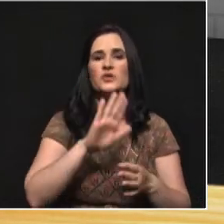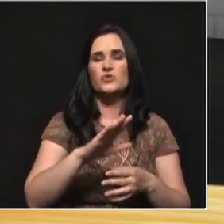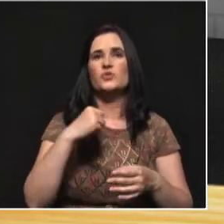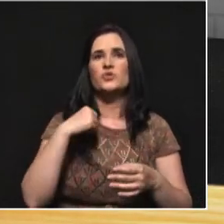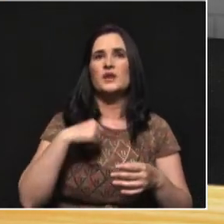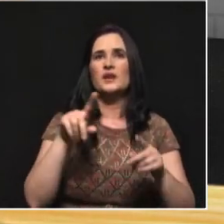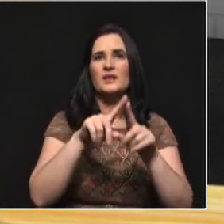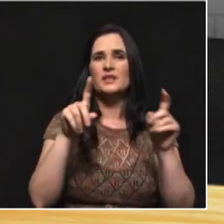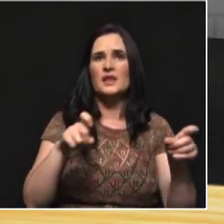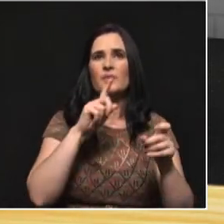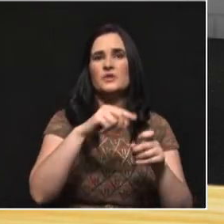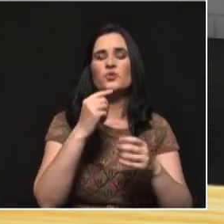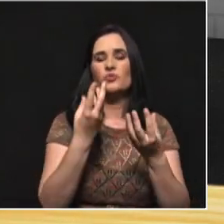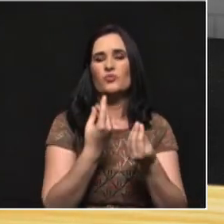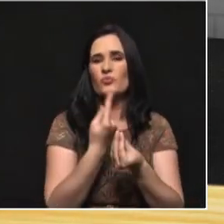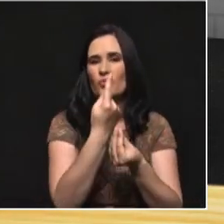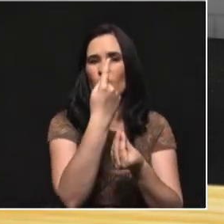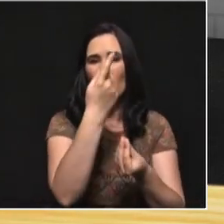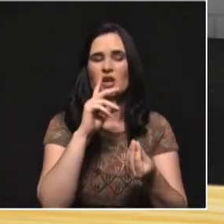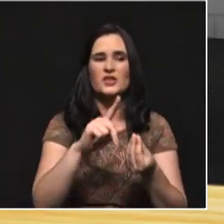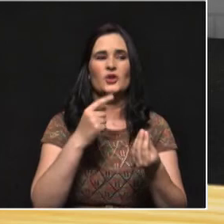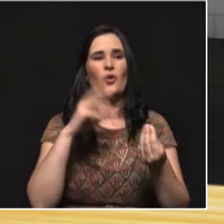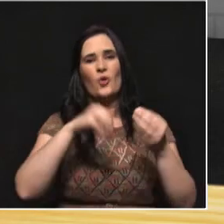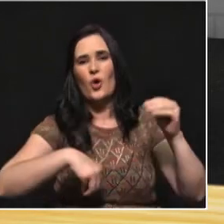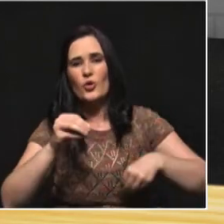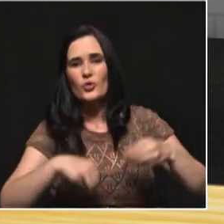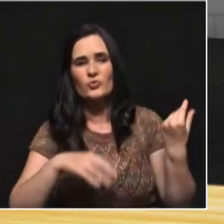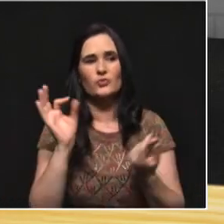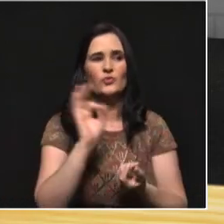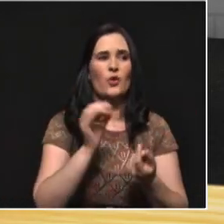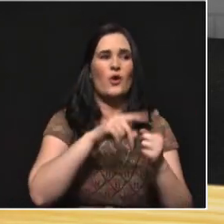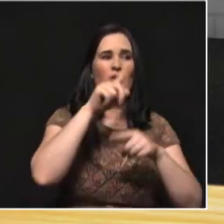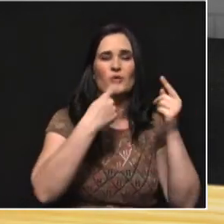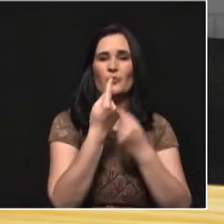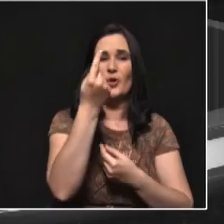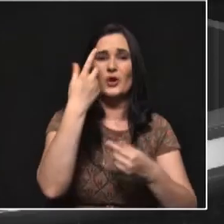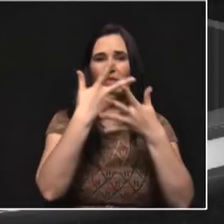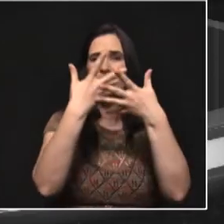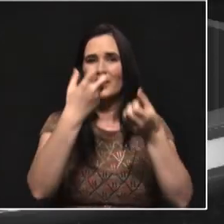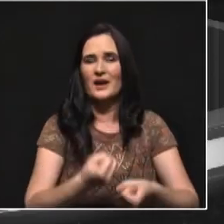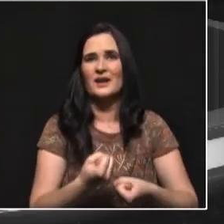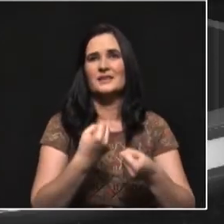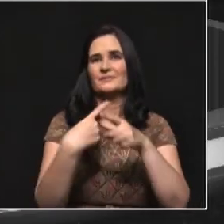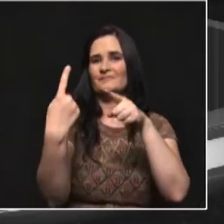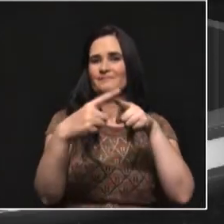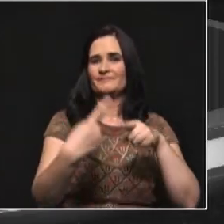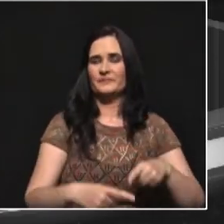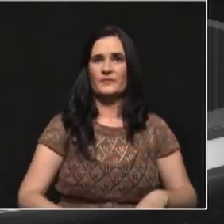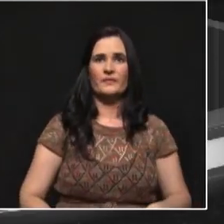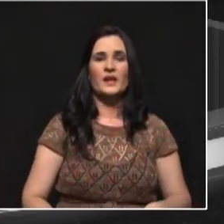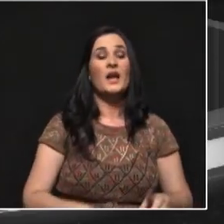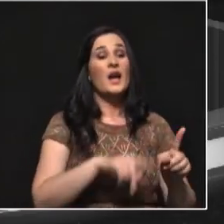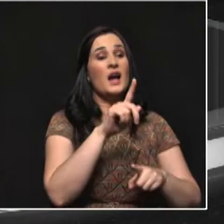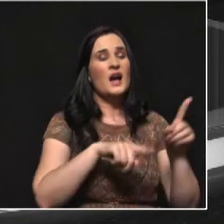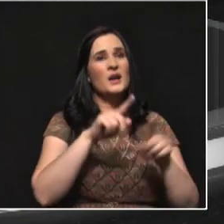por todos estos hechos, como usted los mencionaba ahorita, de corrupción, políticos en la cárcel, etcétera, etcétera. Habrá ilusión y la gente